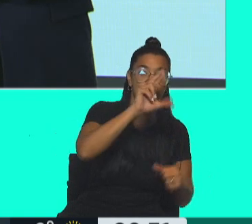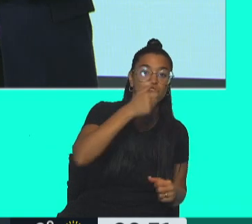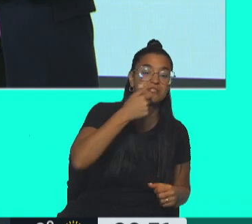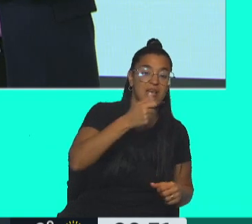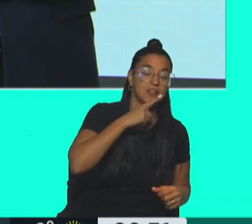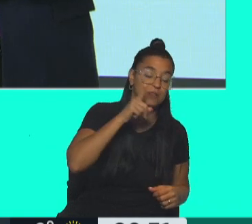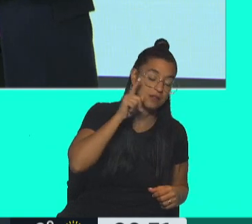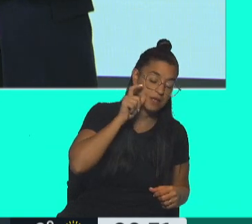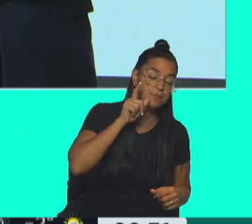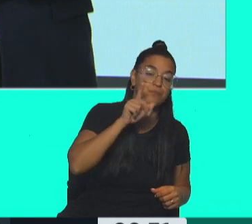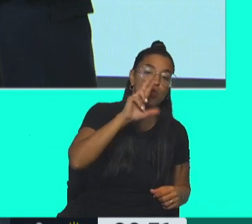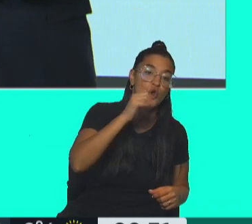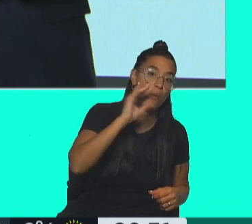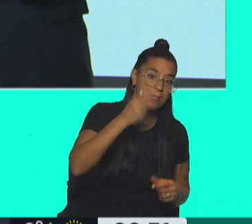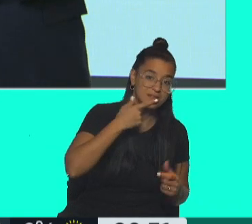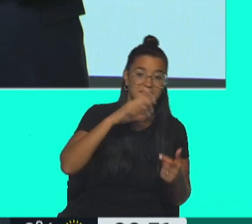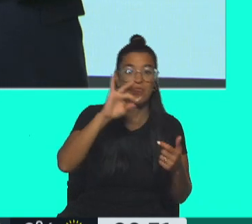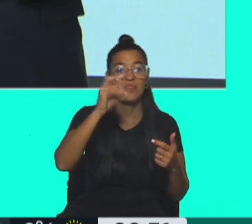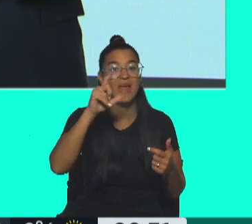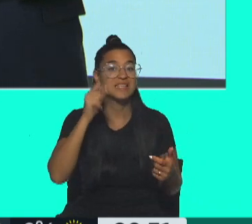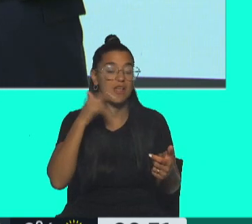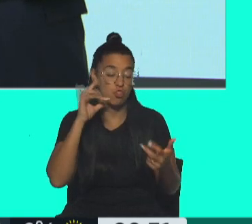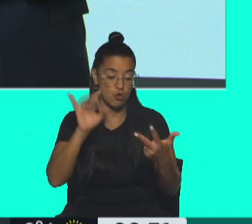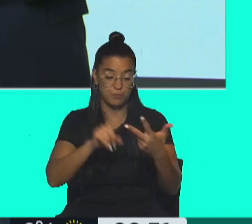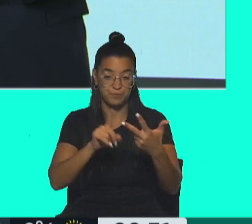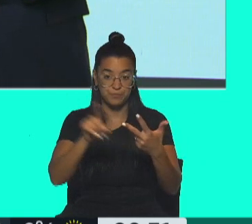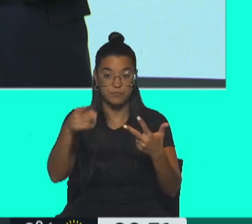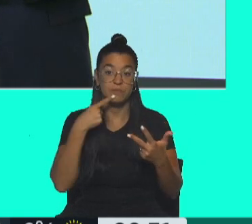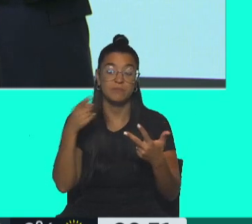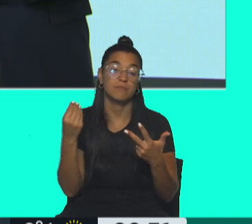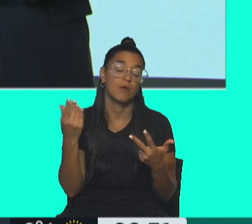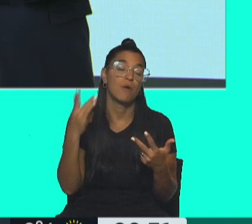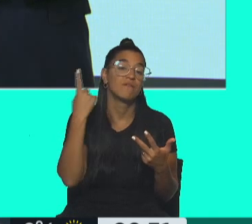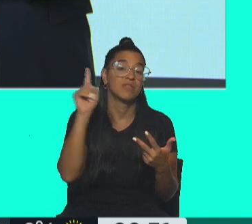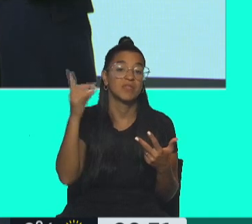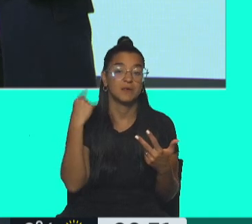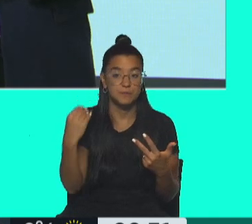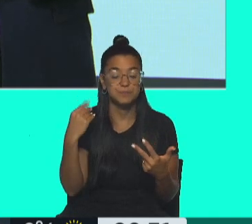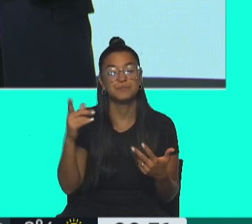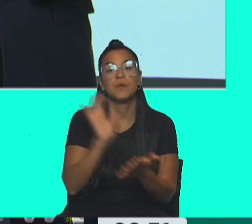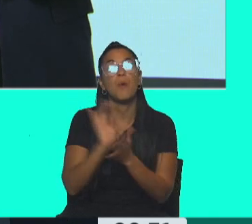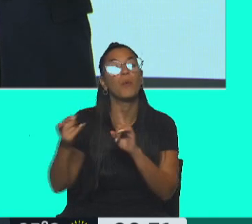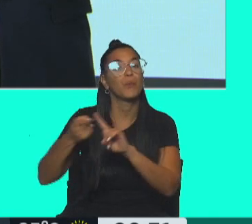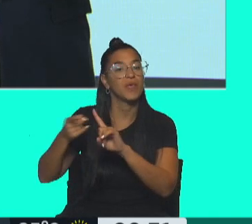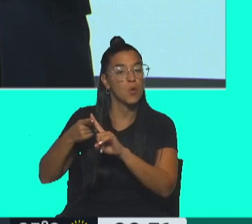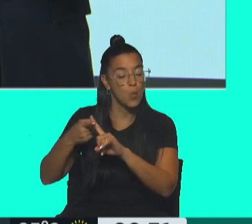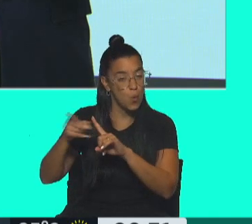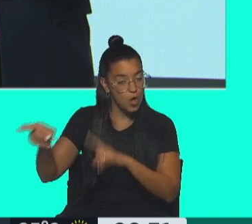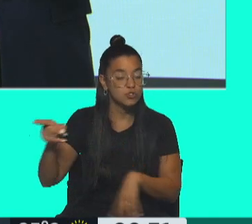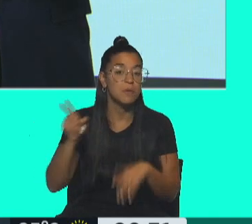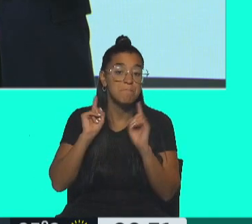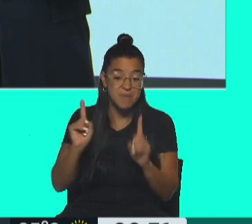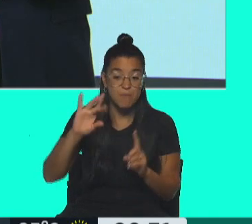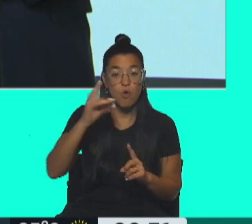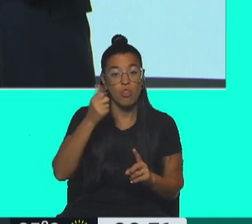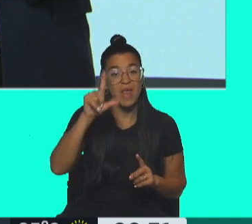Silvio Robles y Marcelo D'Alessandro y esta tercera que tiene como elemento distintivo los vínculos entre el propio